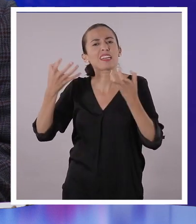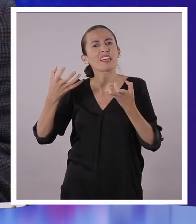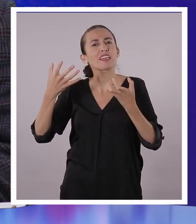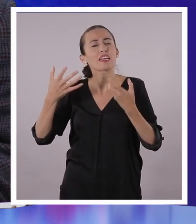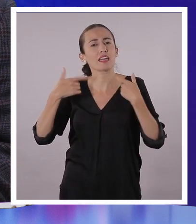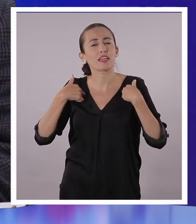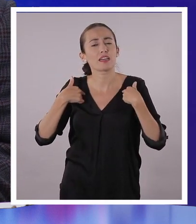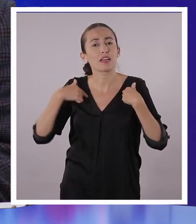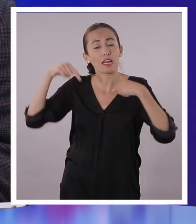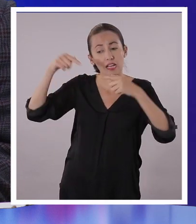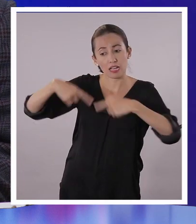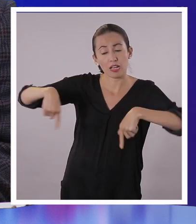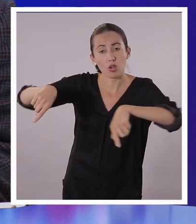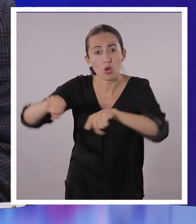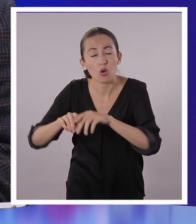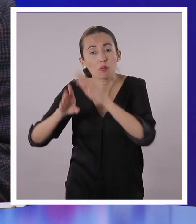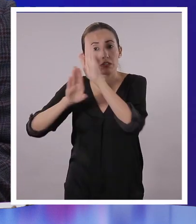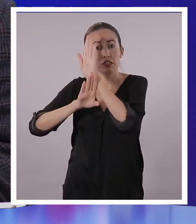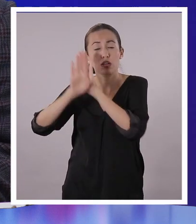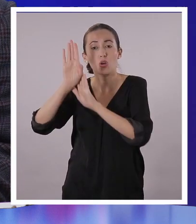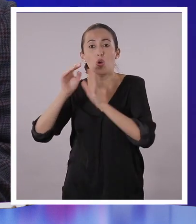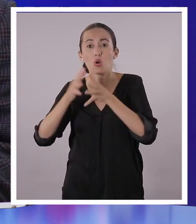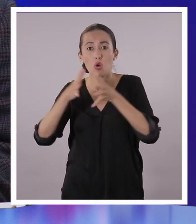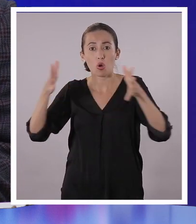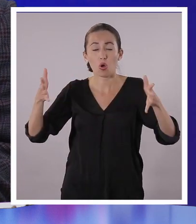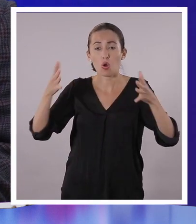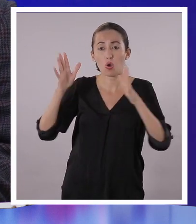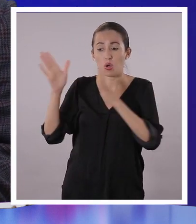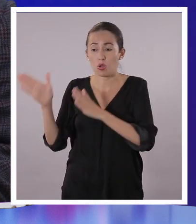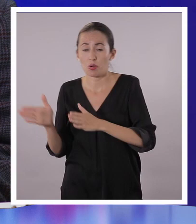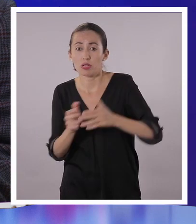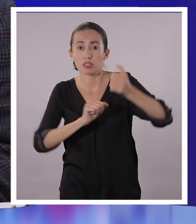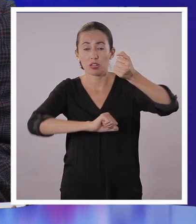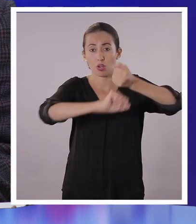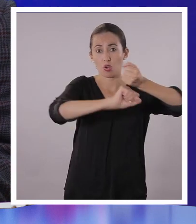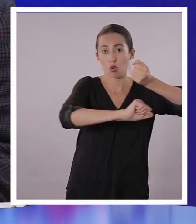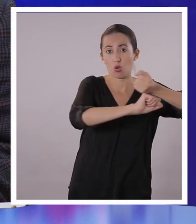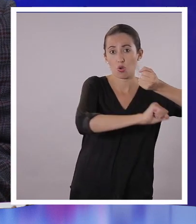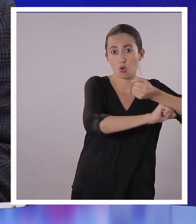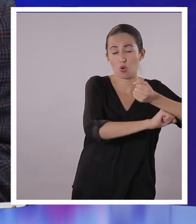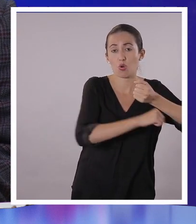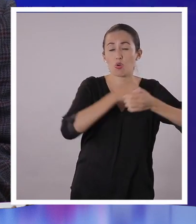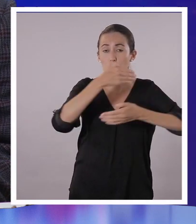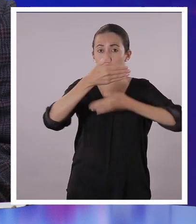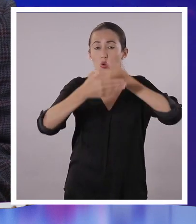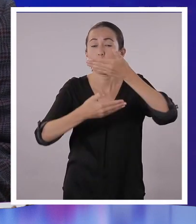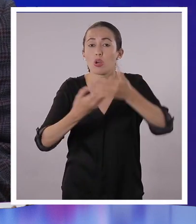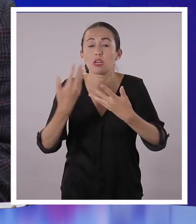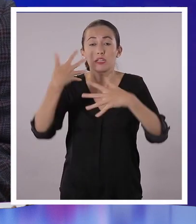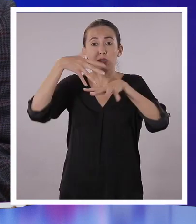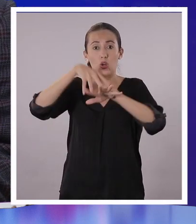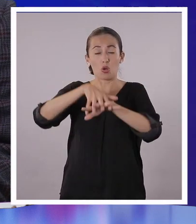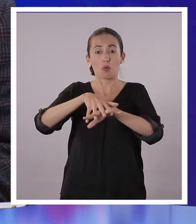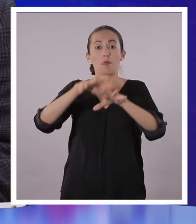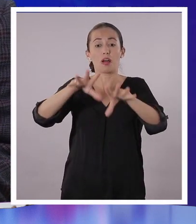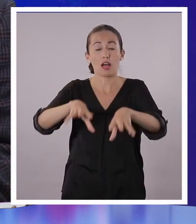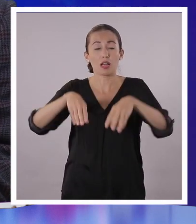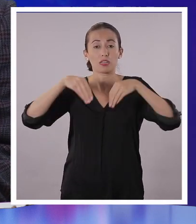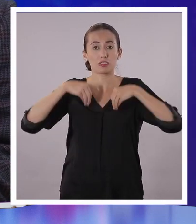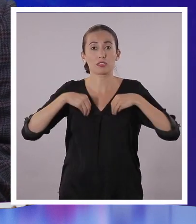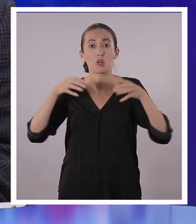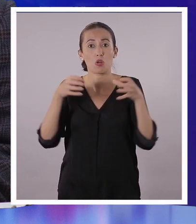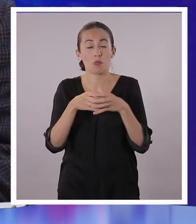pretenden desarrollar este criterio. Tener un desarrollo sostenible, es decir, de manera integradora,